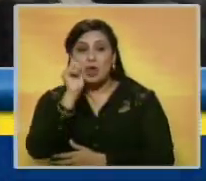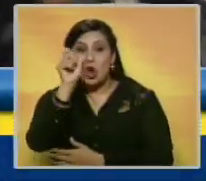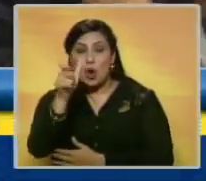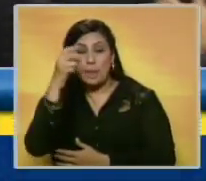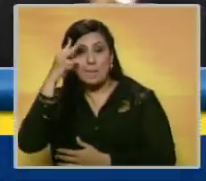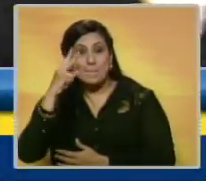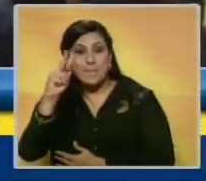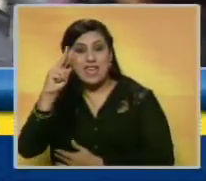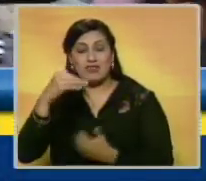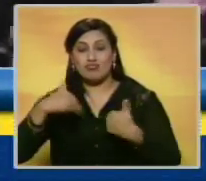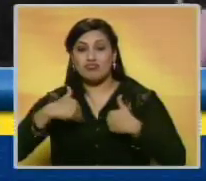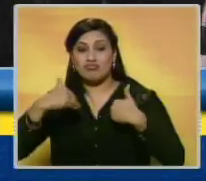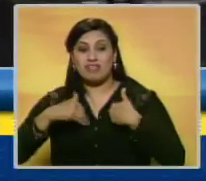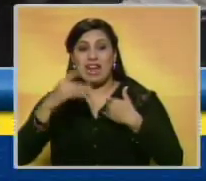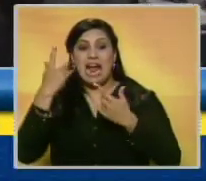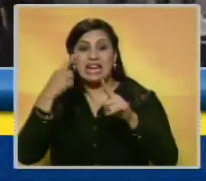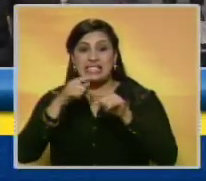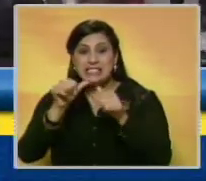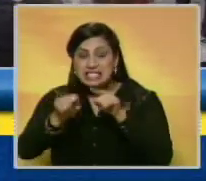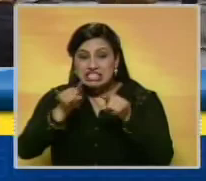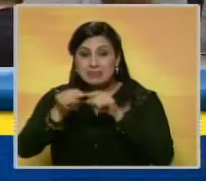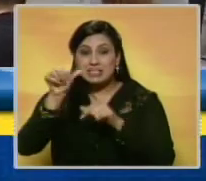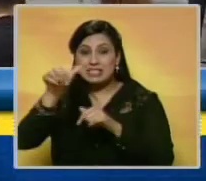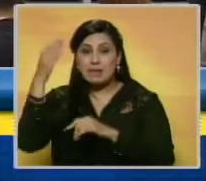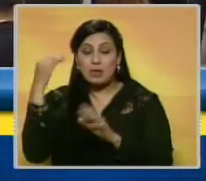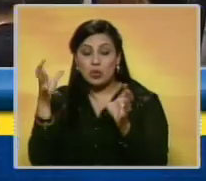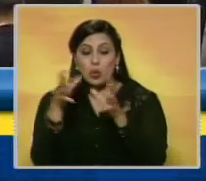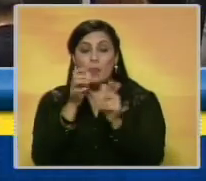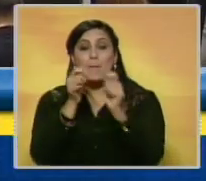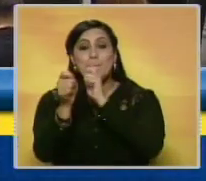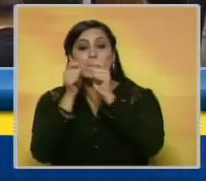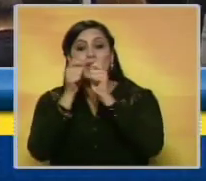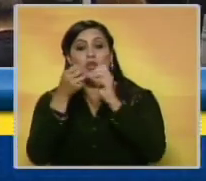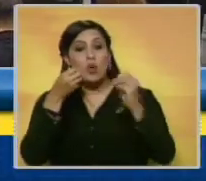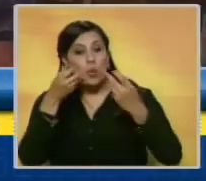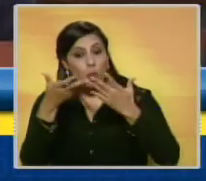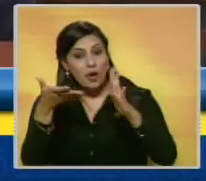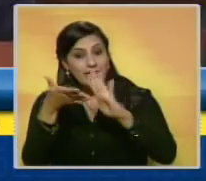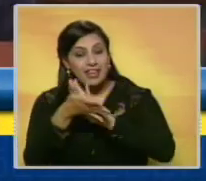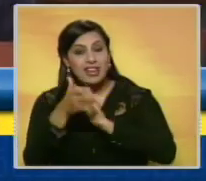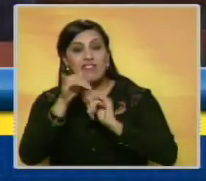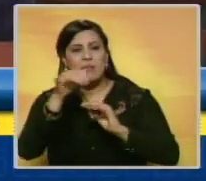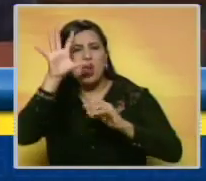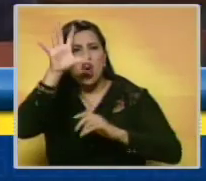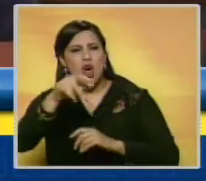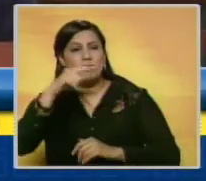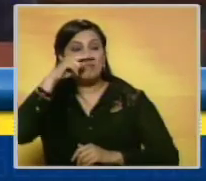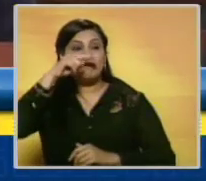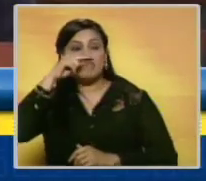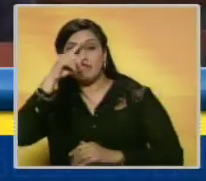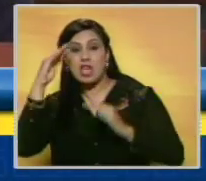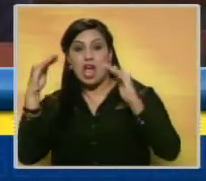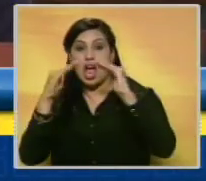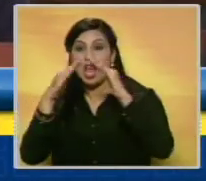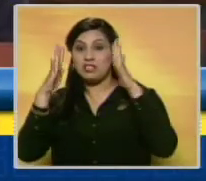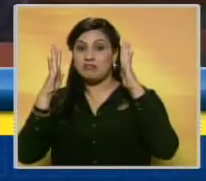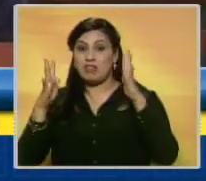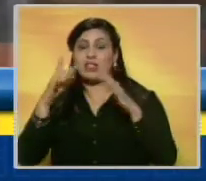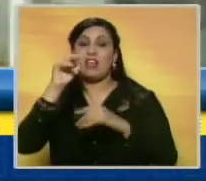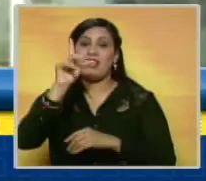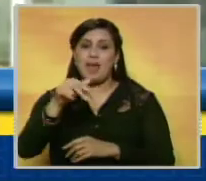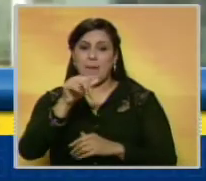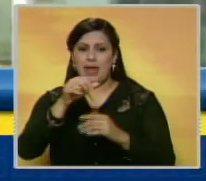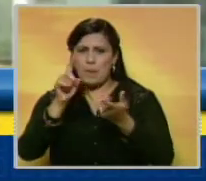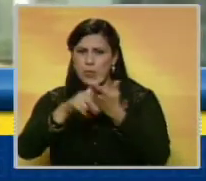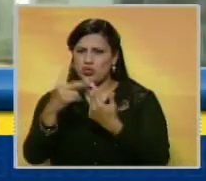mandatario mexicano se vio afectada hace unas semanas cuando un grupo de periodistas revelaron la información sobre la compra de una lujosa vivienda por parte de la